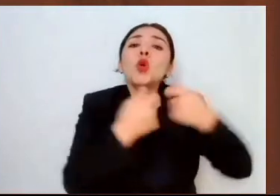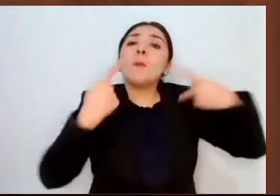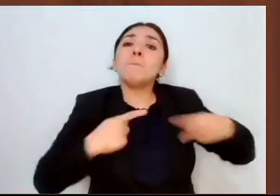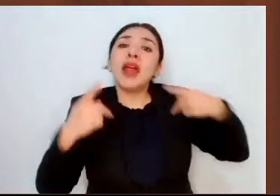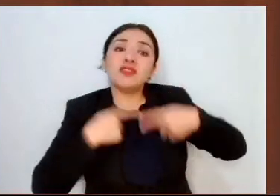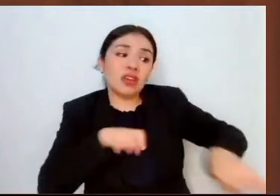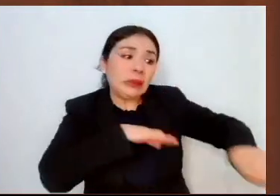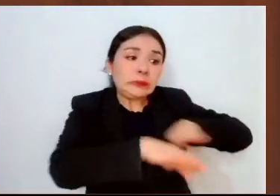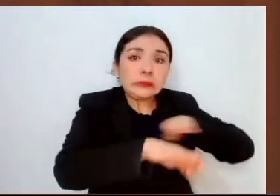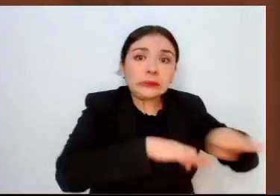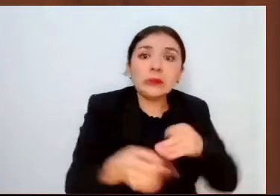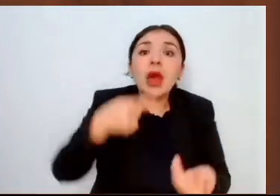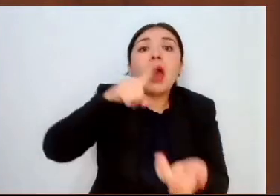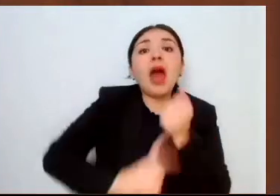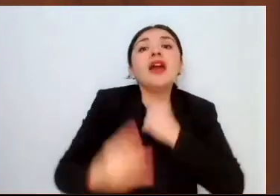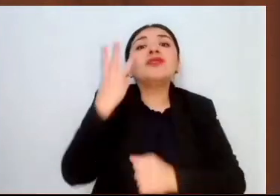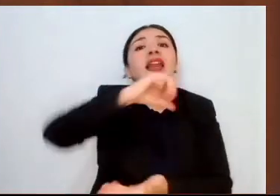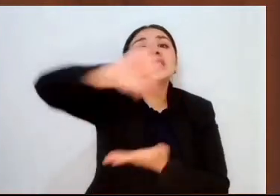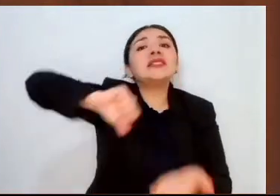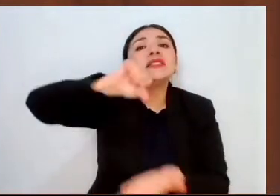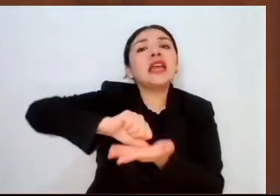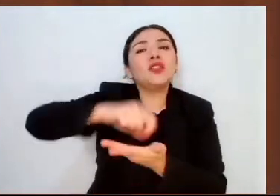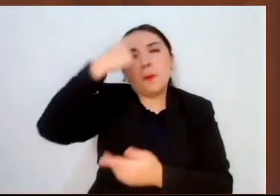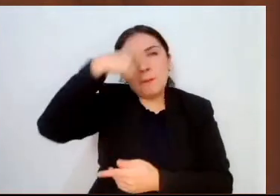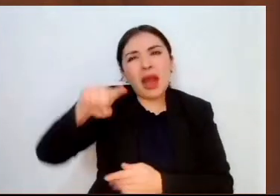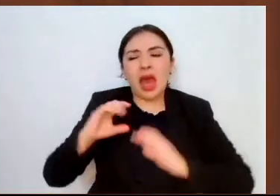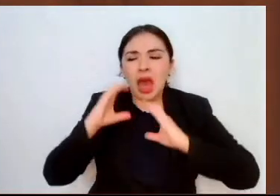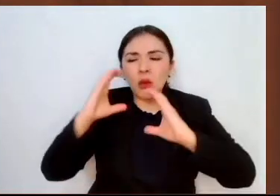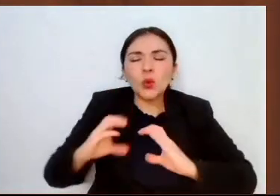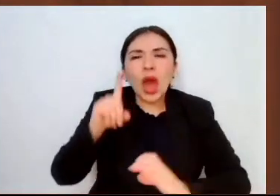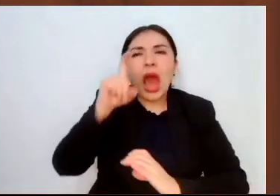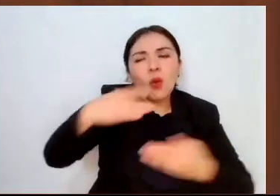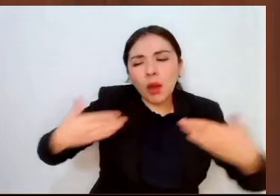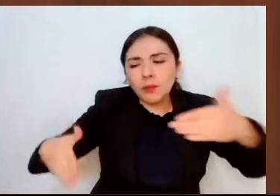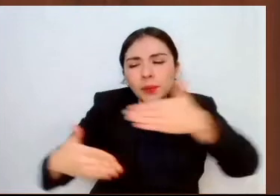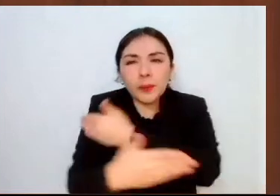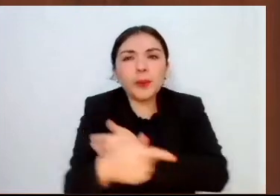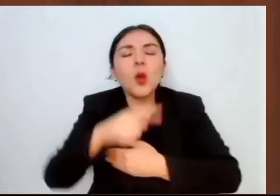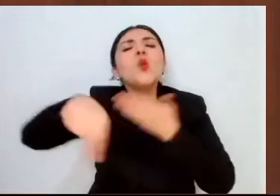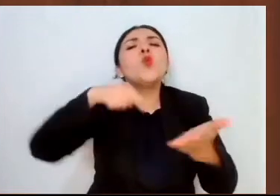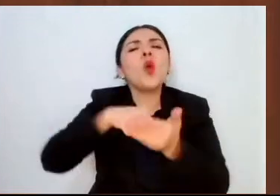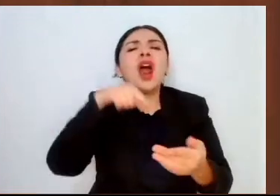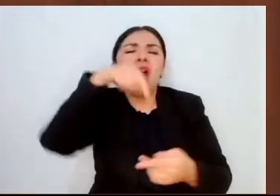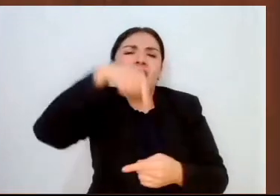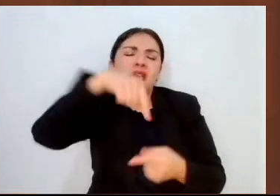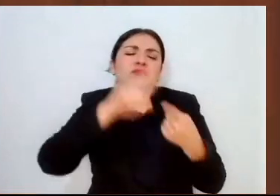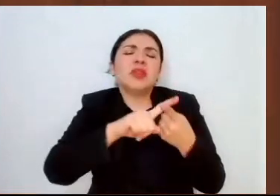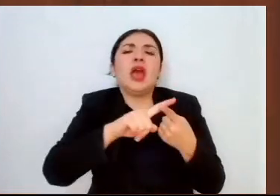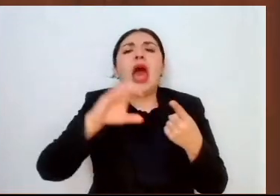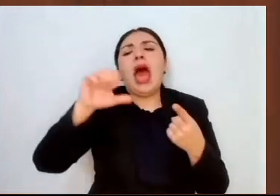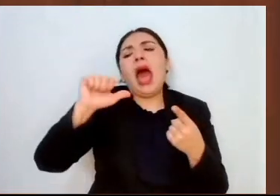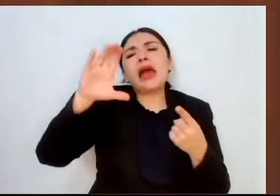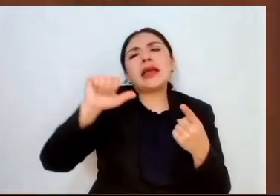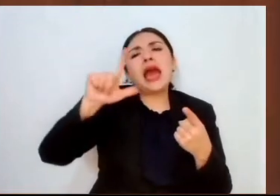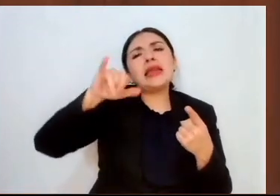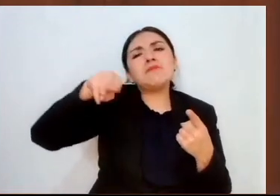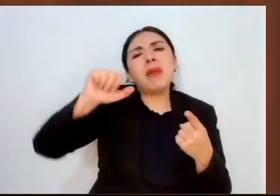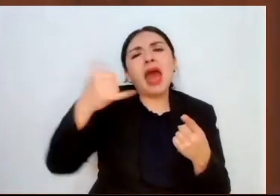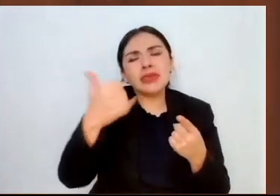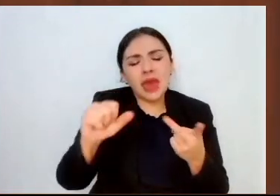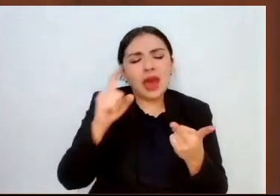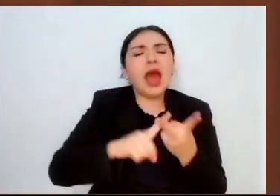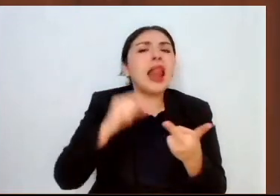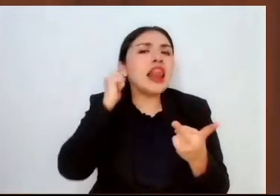tres centros acuícolas del gobierno del Estado, localizados en Calimaya, Teacaque y La Paz. En estos